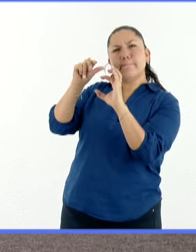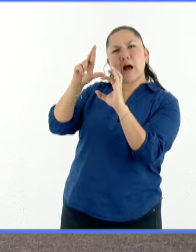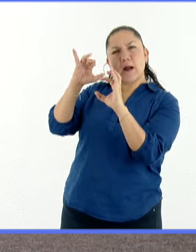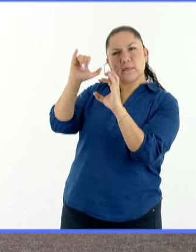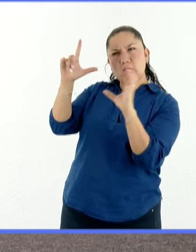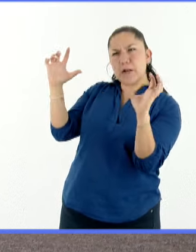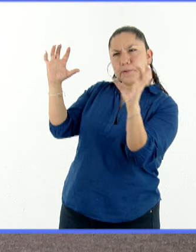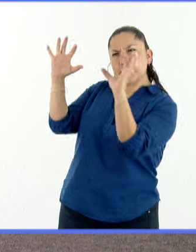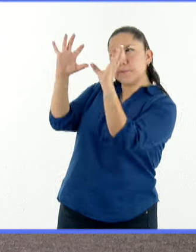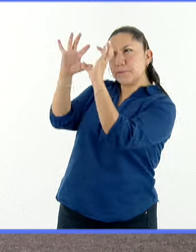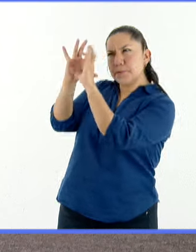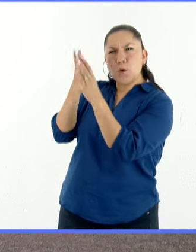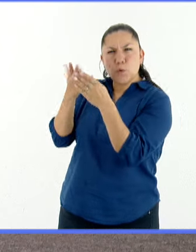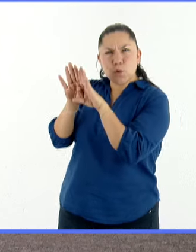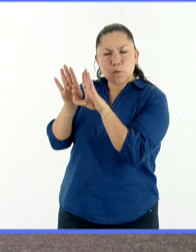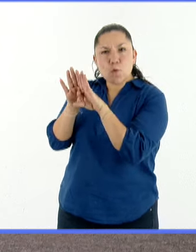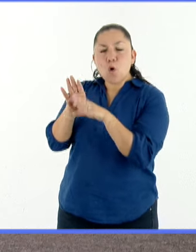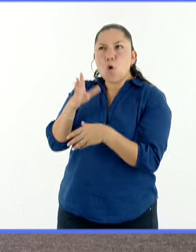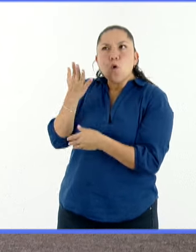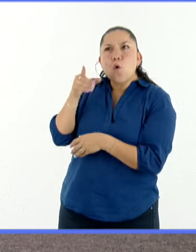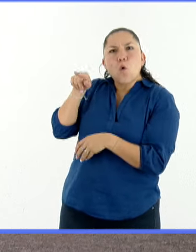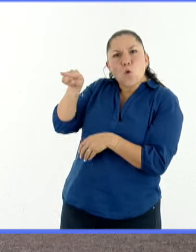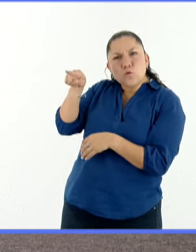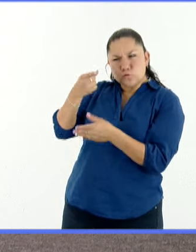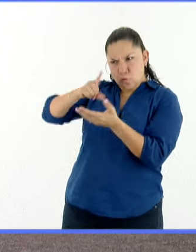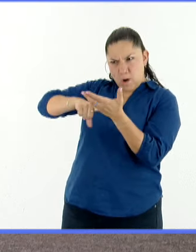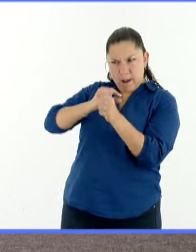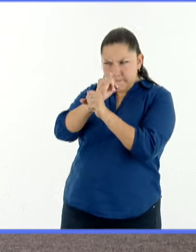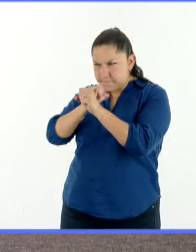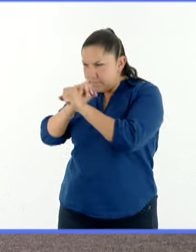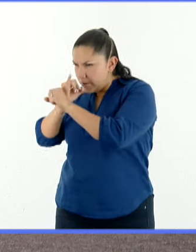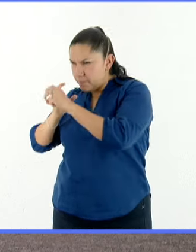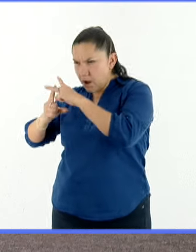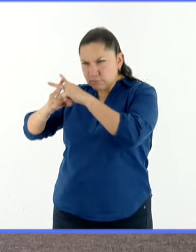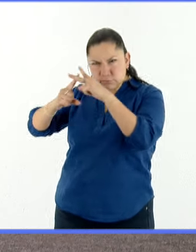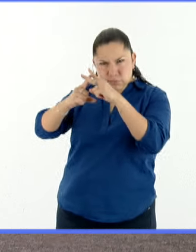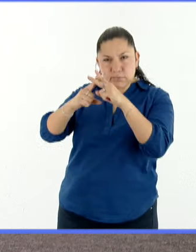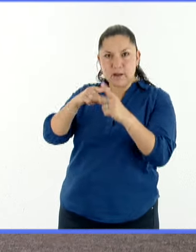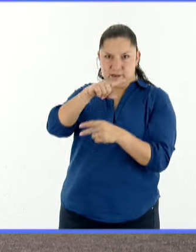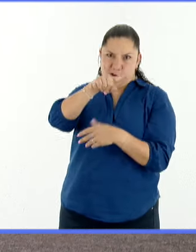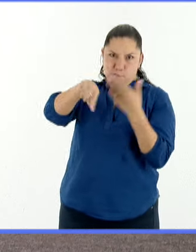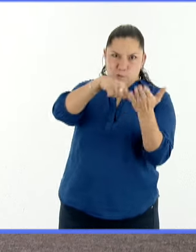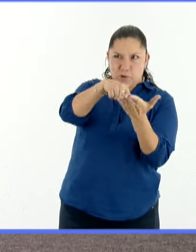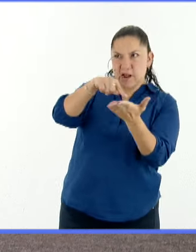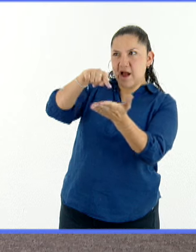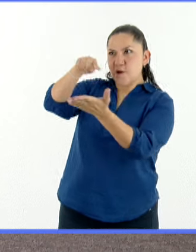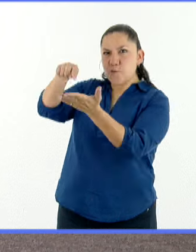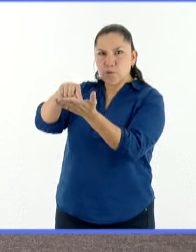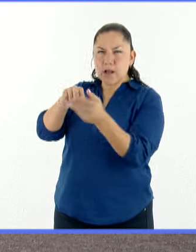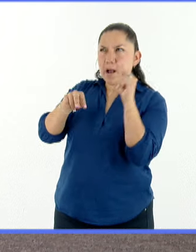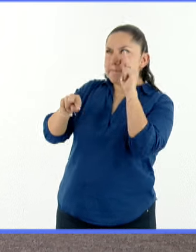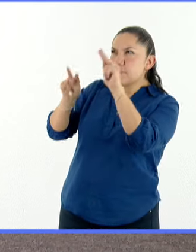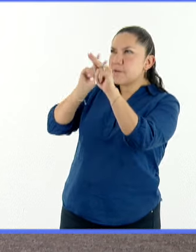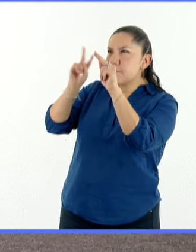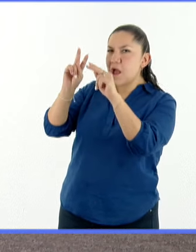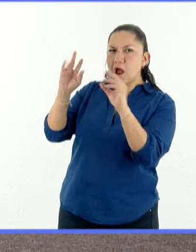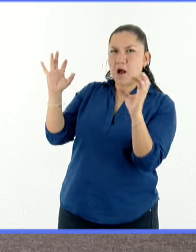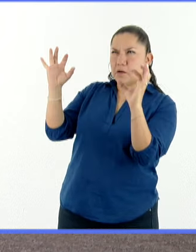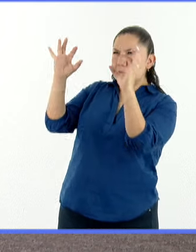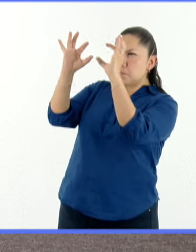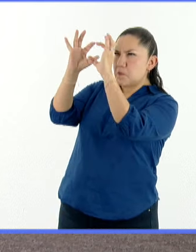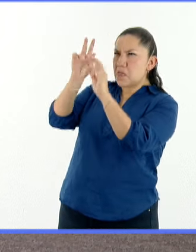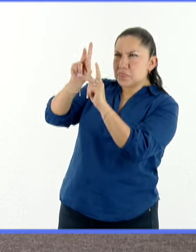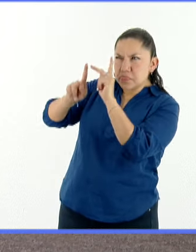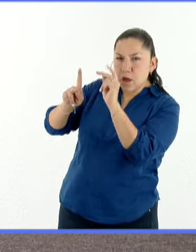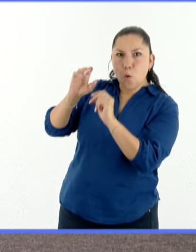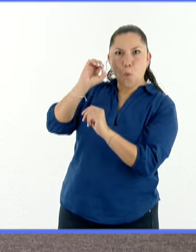¿cuáles son como las características, las coordenadas para poder disfrutarlo en sus diferentes modalidades? Digamos que el